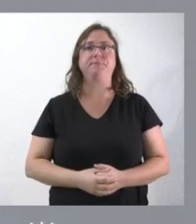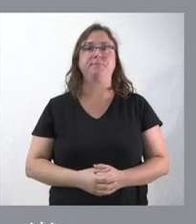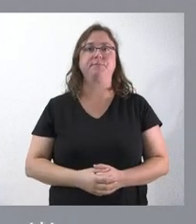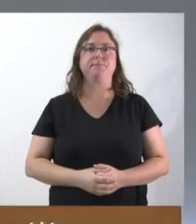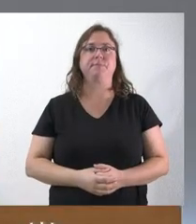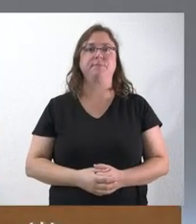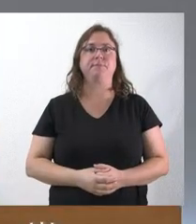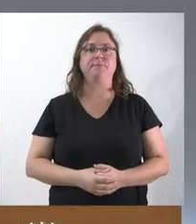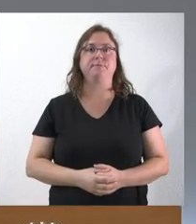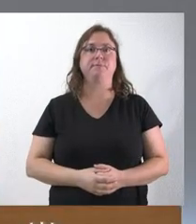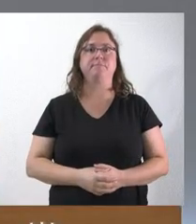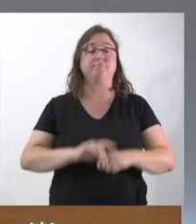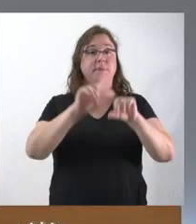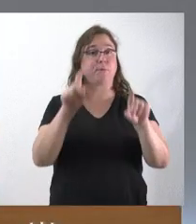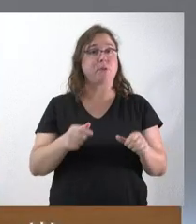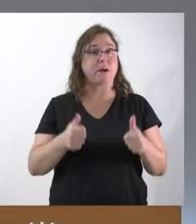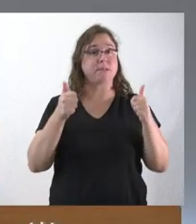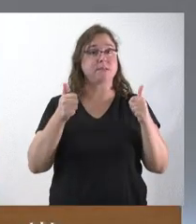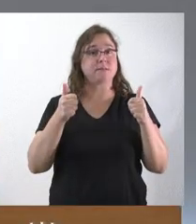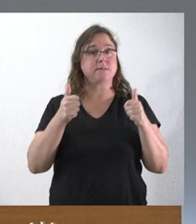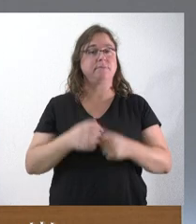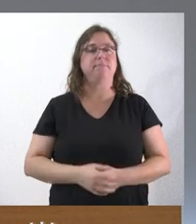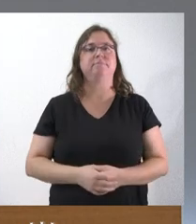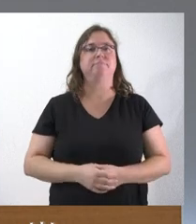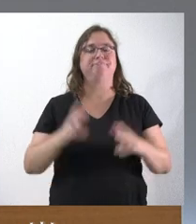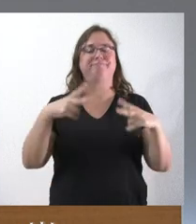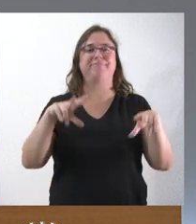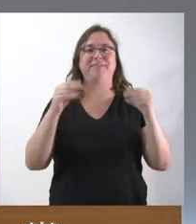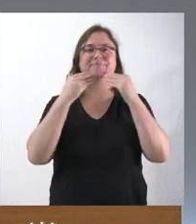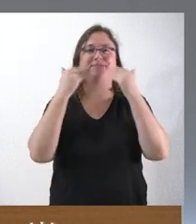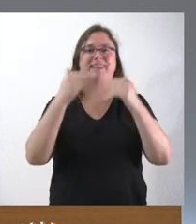SEÑORA ¿Alguna pregunta más? Pues es todo. Gracias.